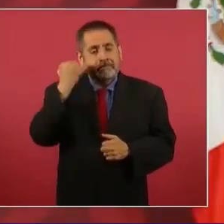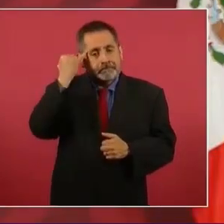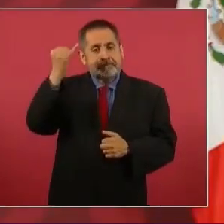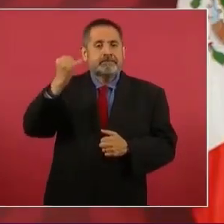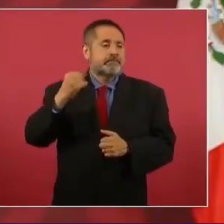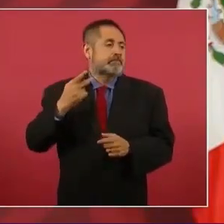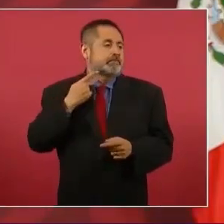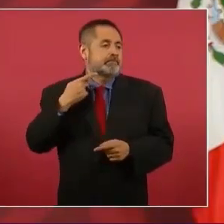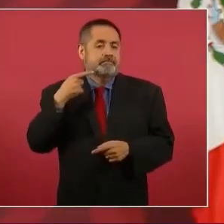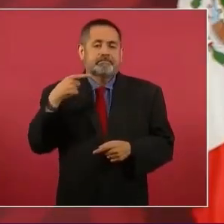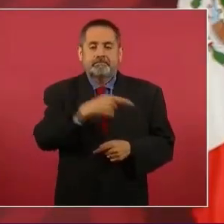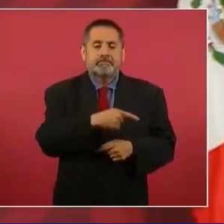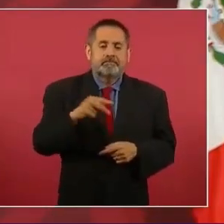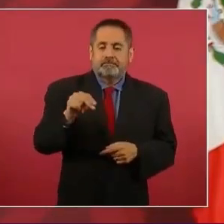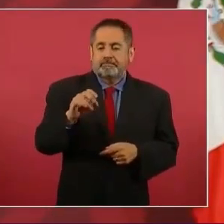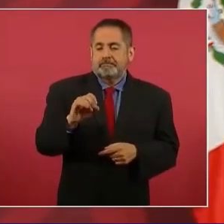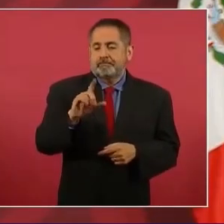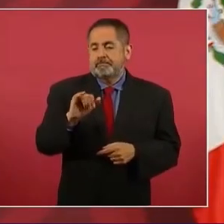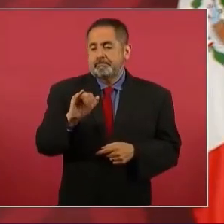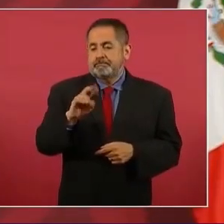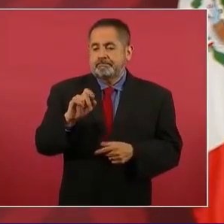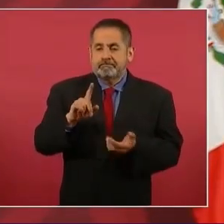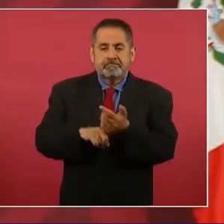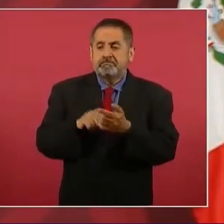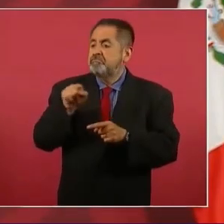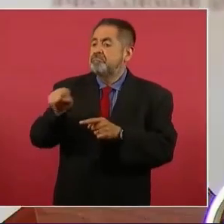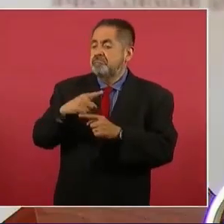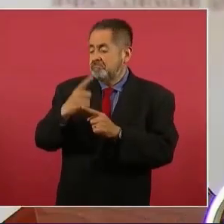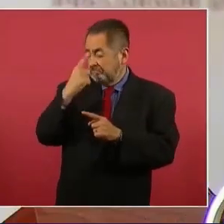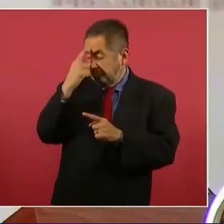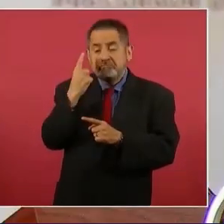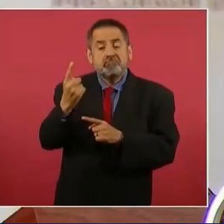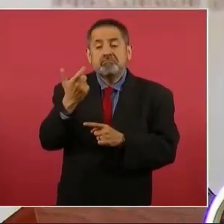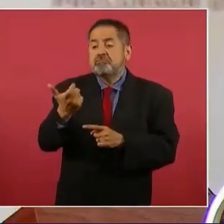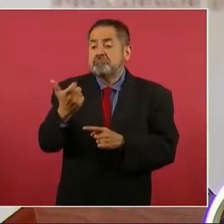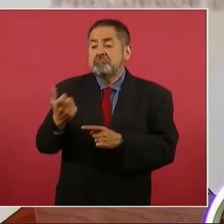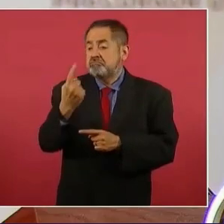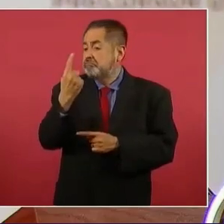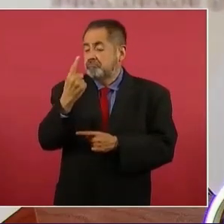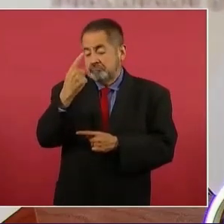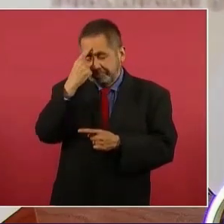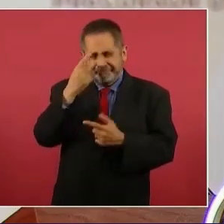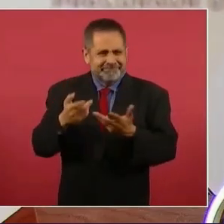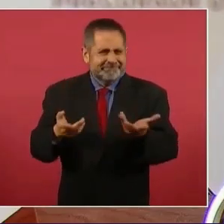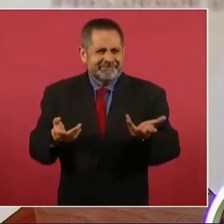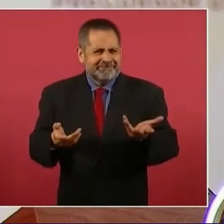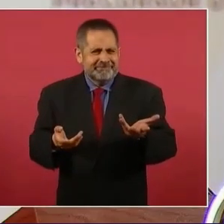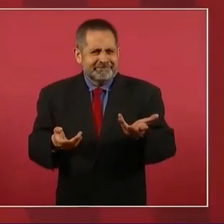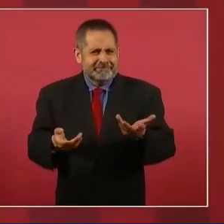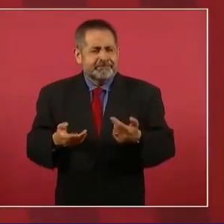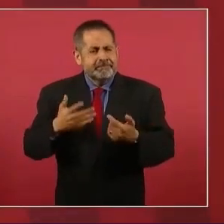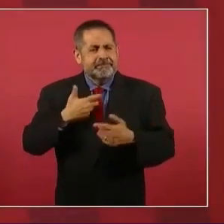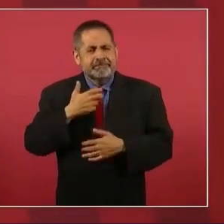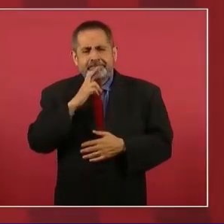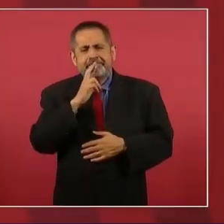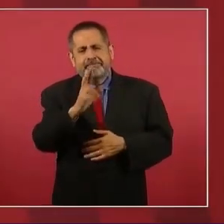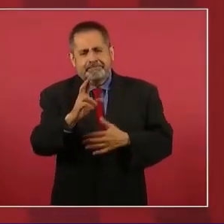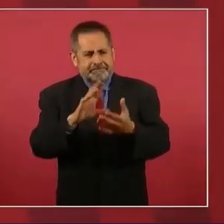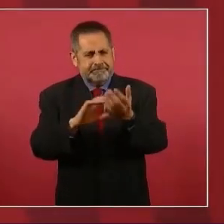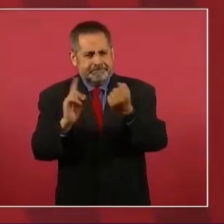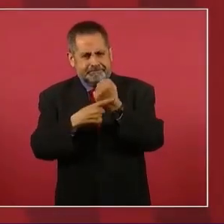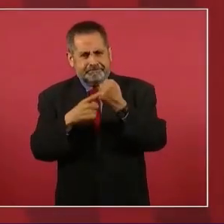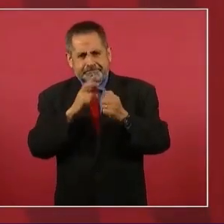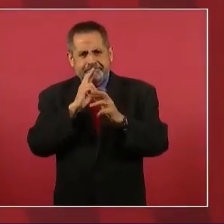neoliberal materialista, yo te quería contestar eso de fondo.